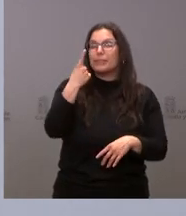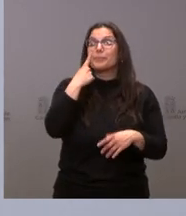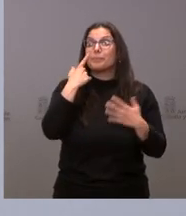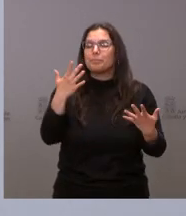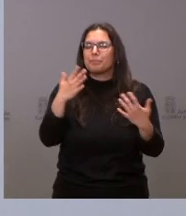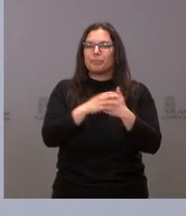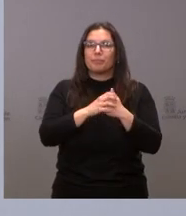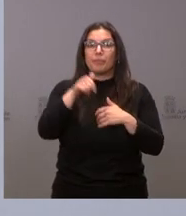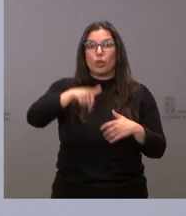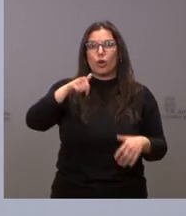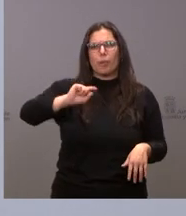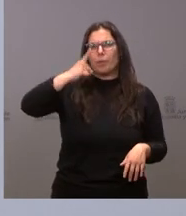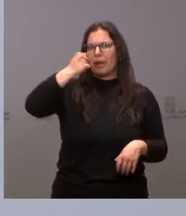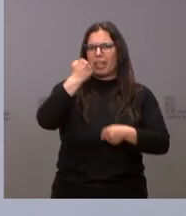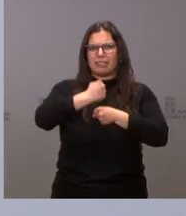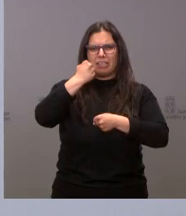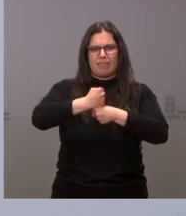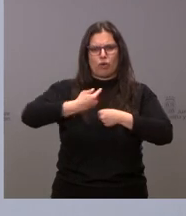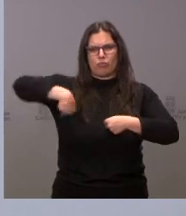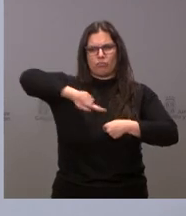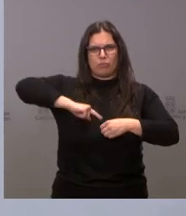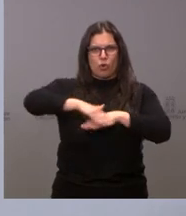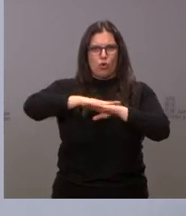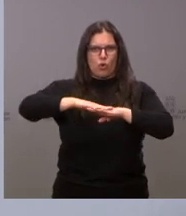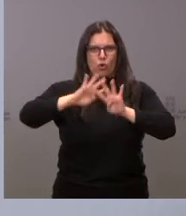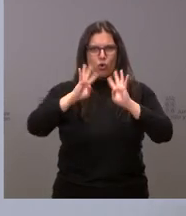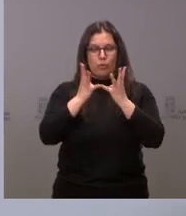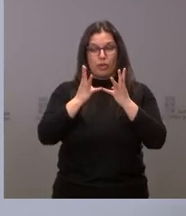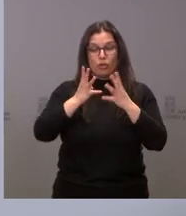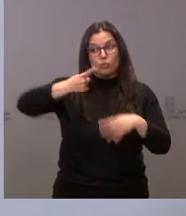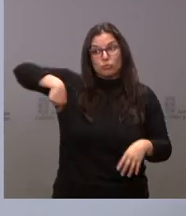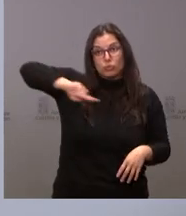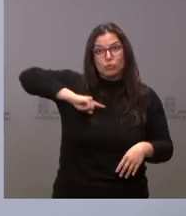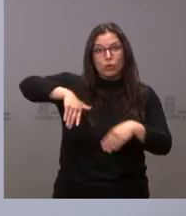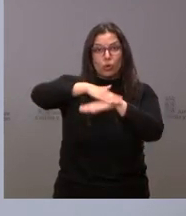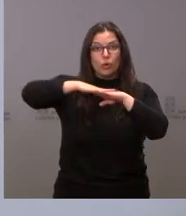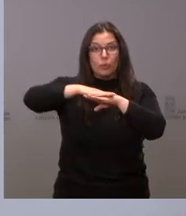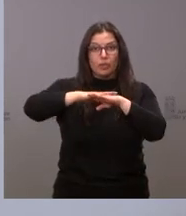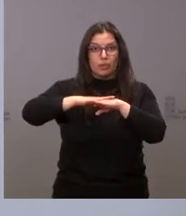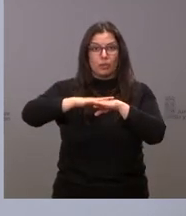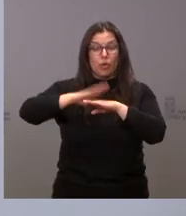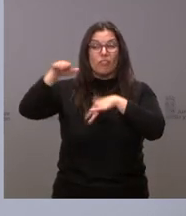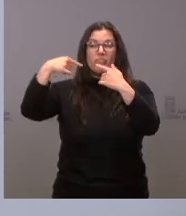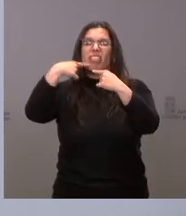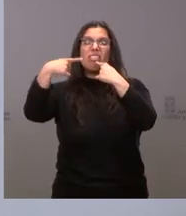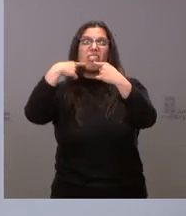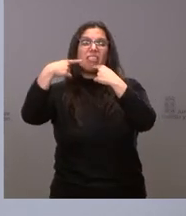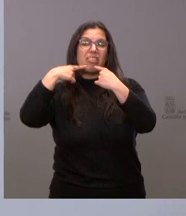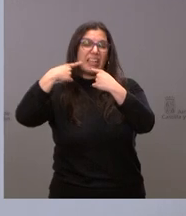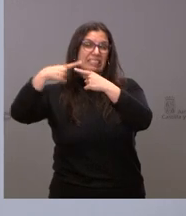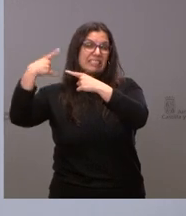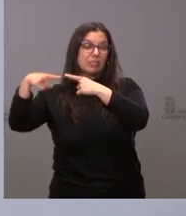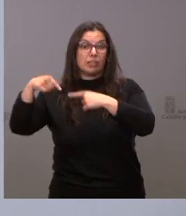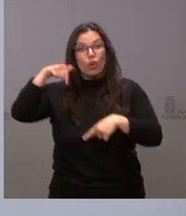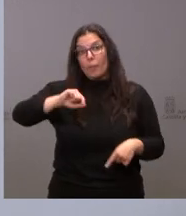este es el primer día de trabajo del Gobierno. Y este Gobierno, del que se están diciendo tantas cosas, en el